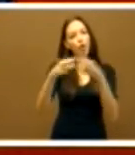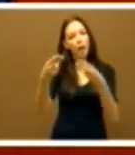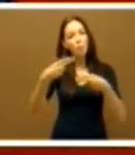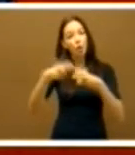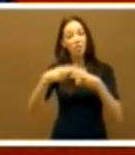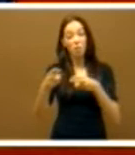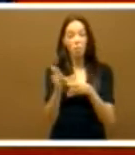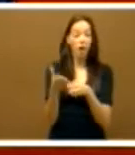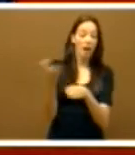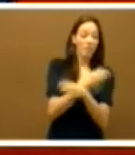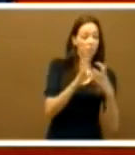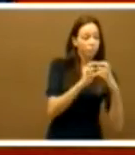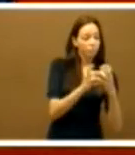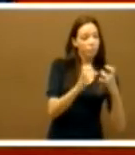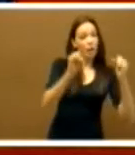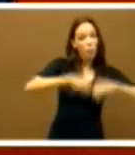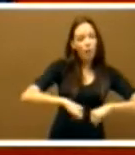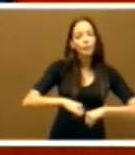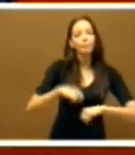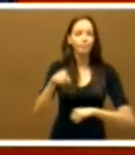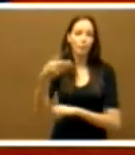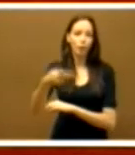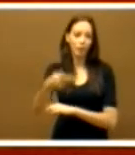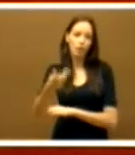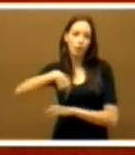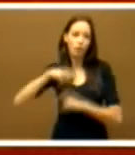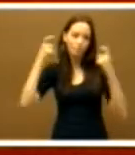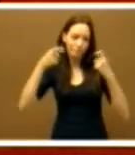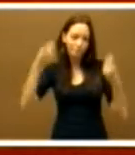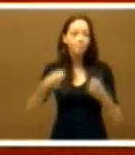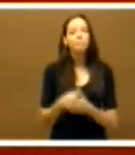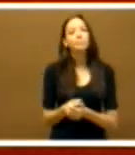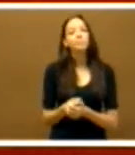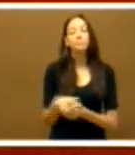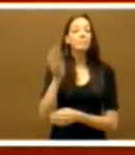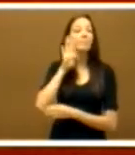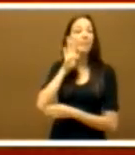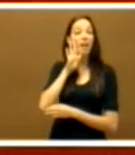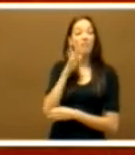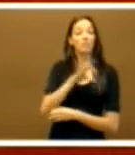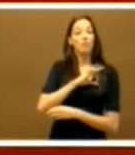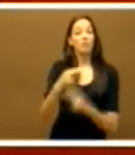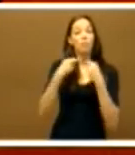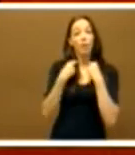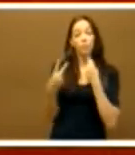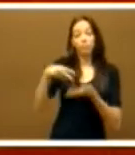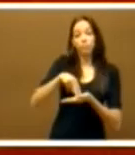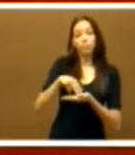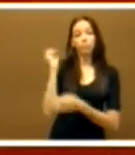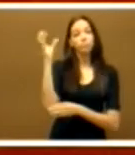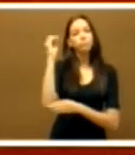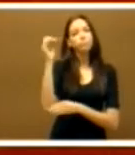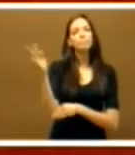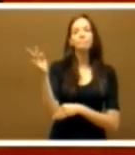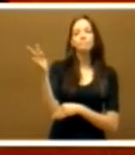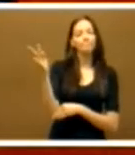significa. En la intervención del señor Carrón el otro día marcó un